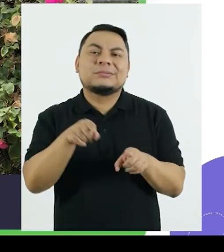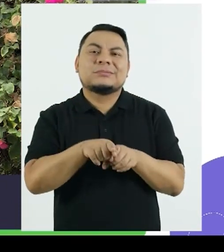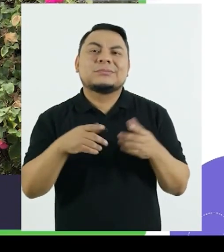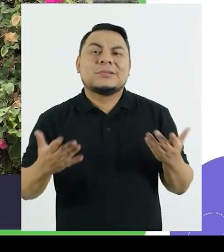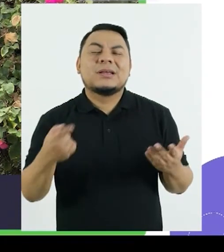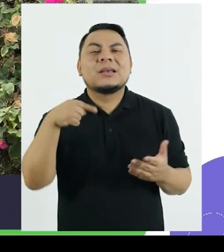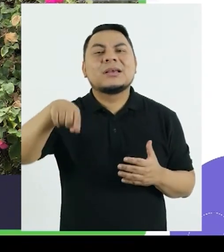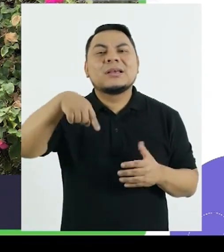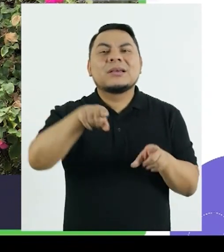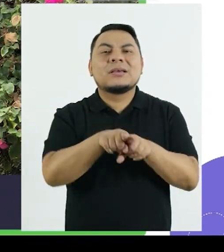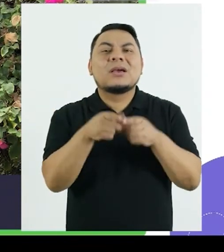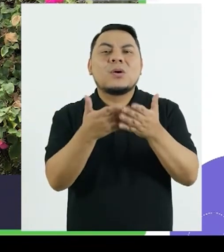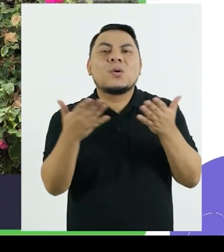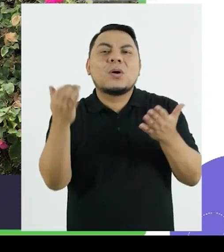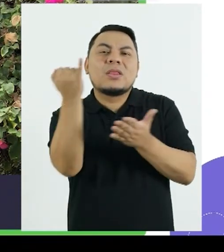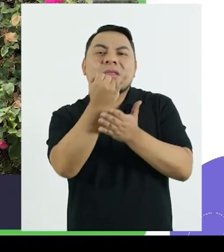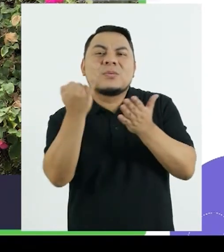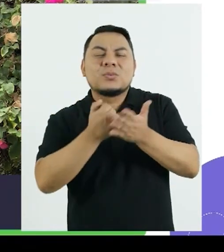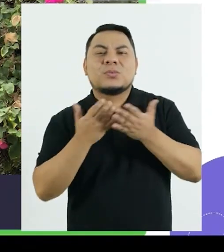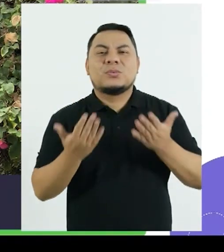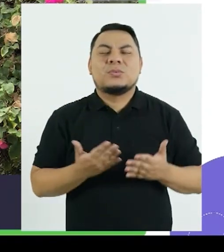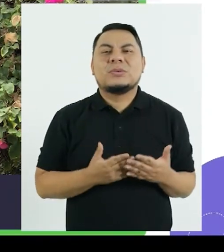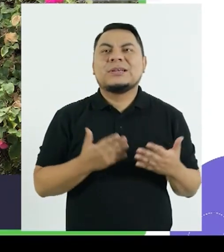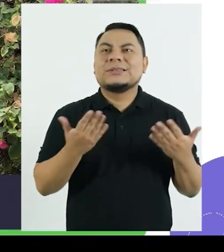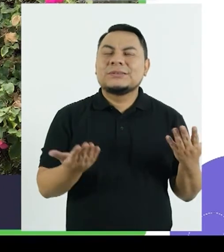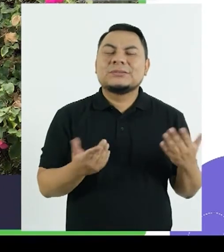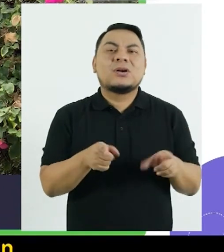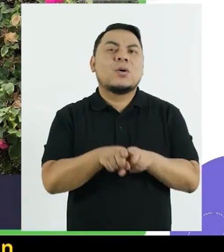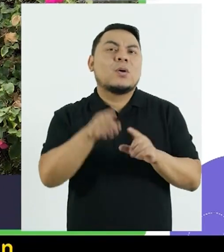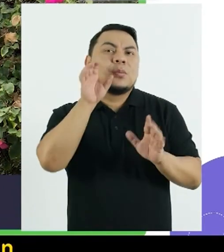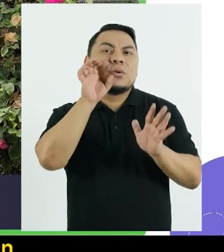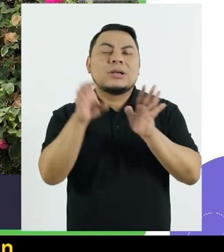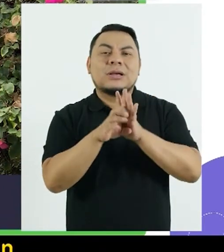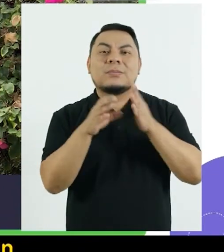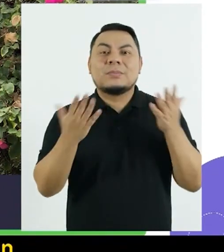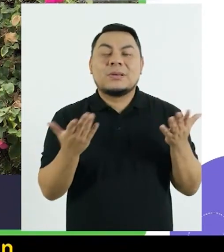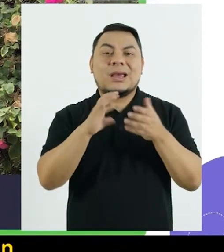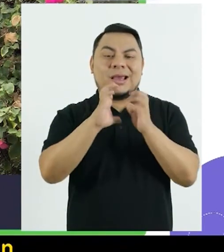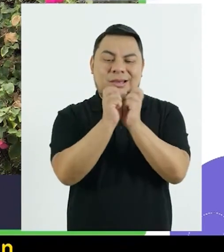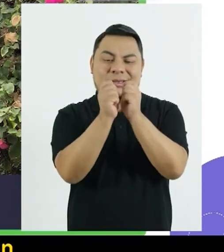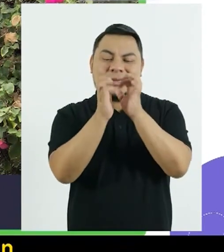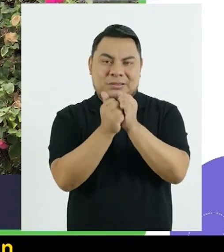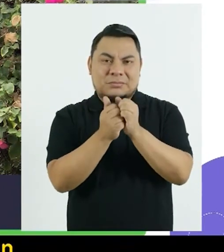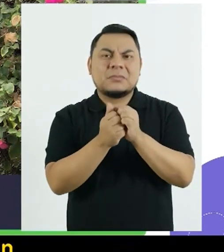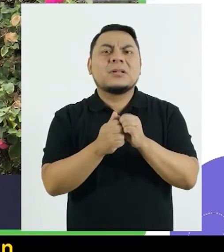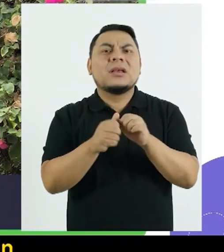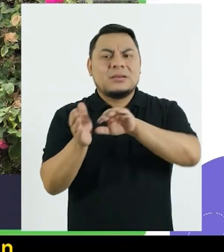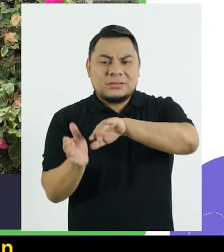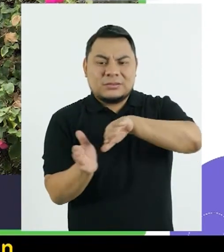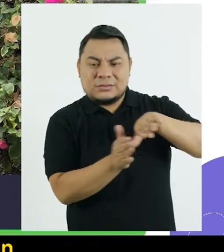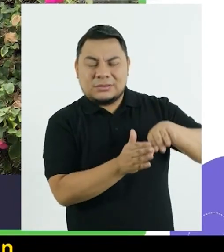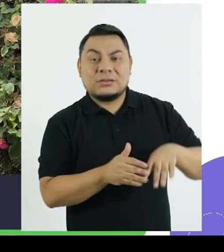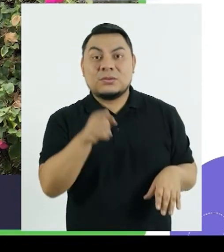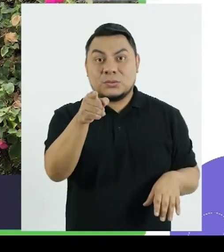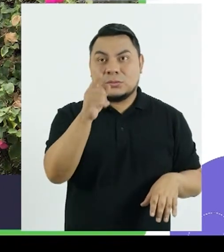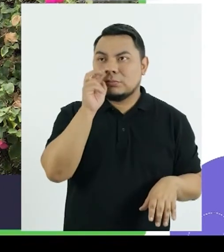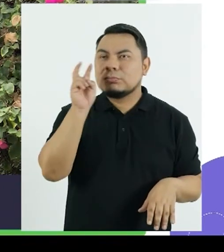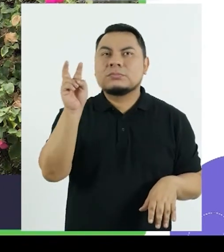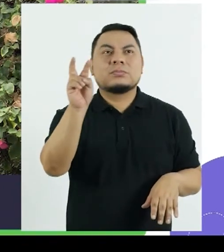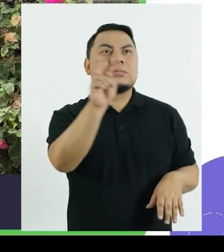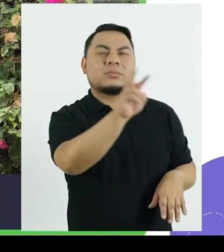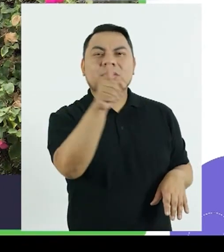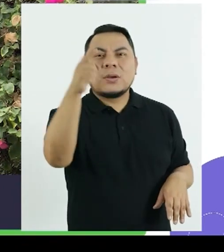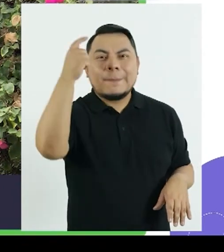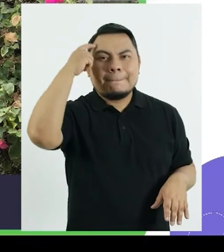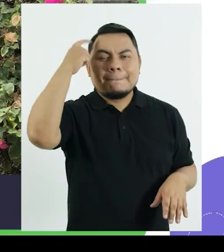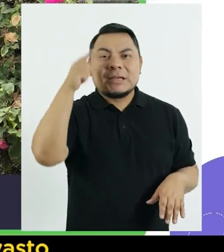pintura, herramientas de dibujo o por ejemplo arcilla Sino también mirar